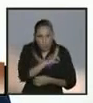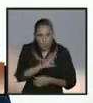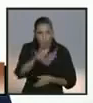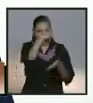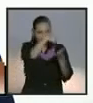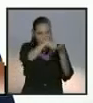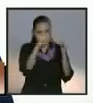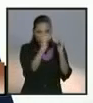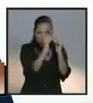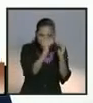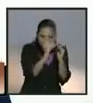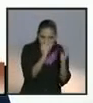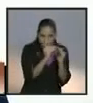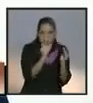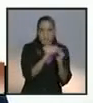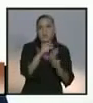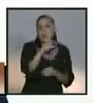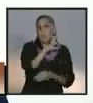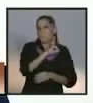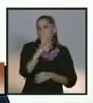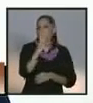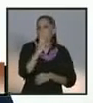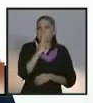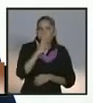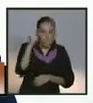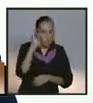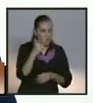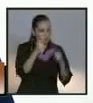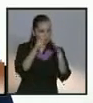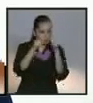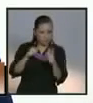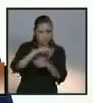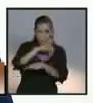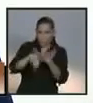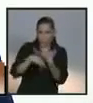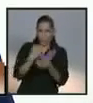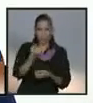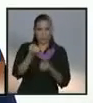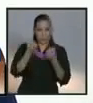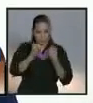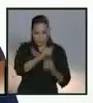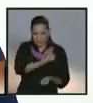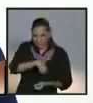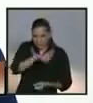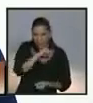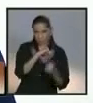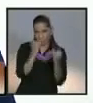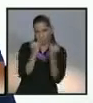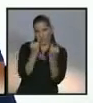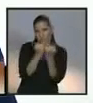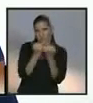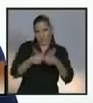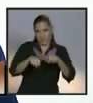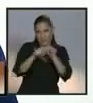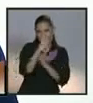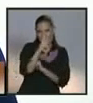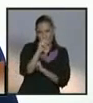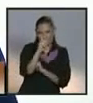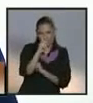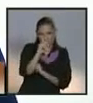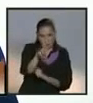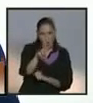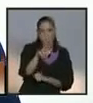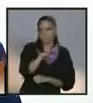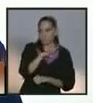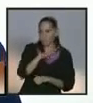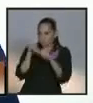la mayor cobertura de salud con el Seguro Popular y poco más de 25 millones de mexicanos, entre los más pobres,